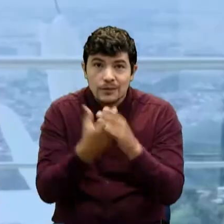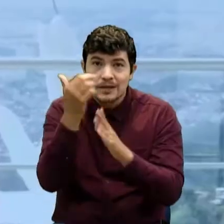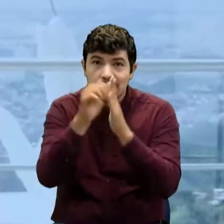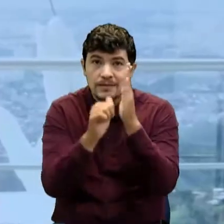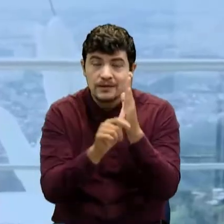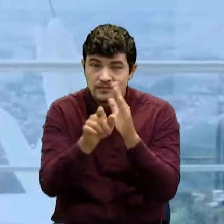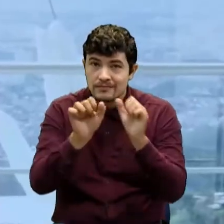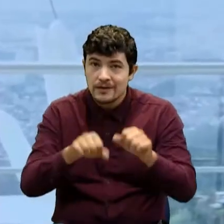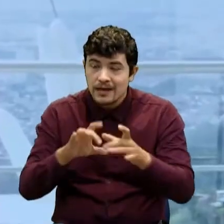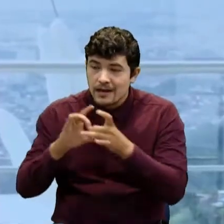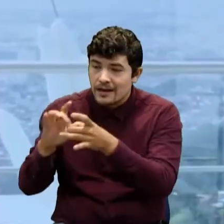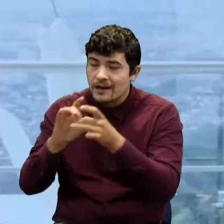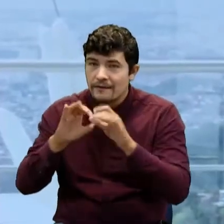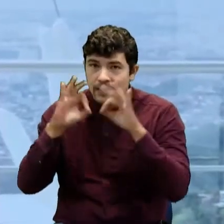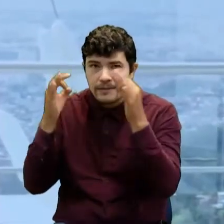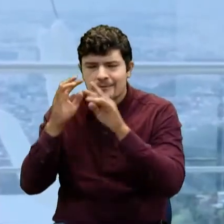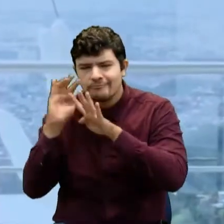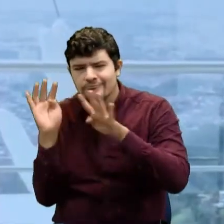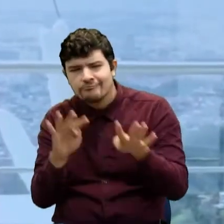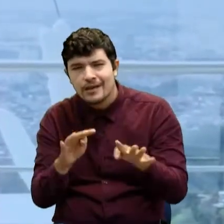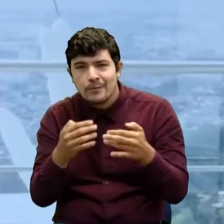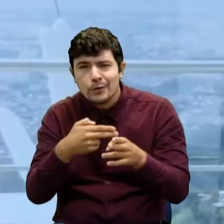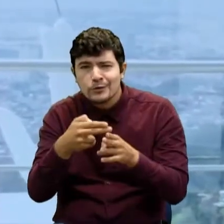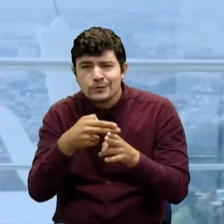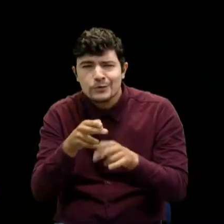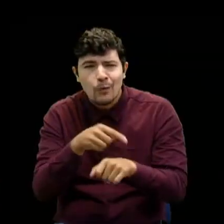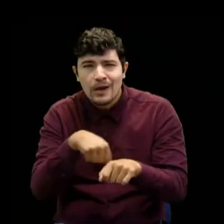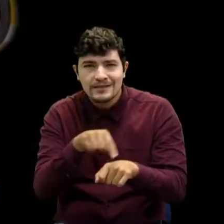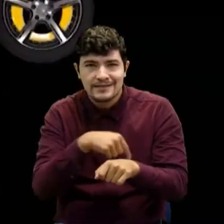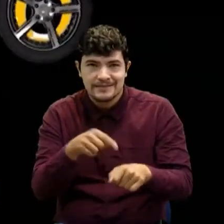Y los quiero mucho y los espero faltan muy poco